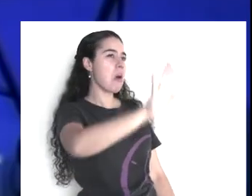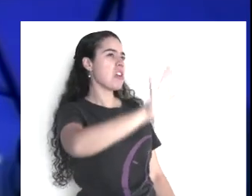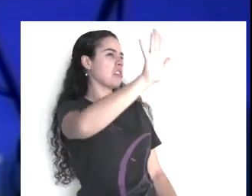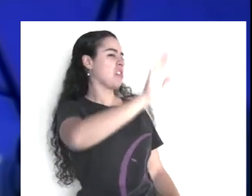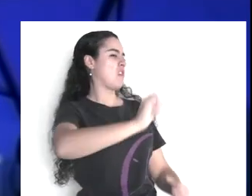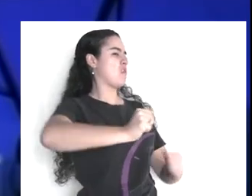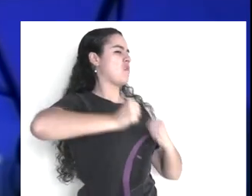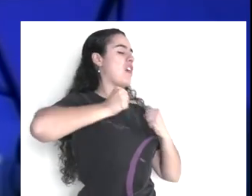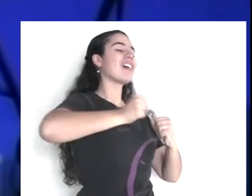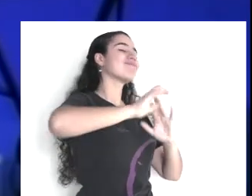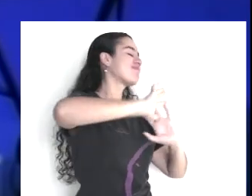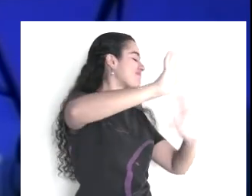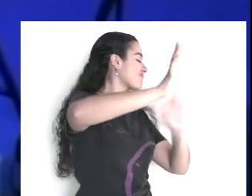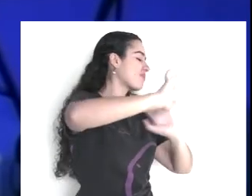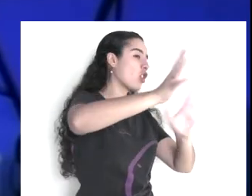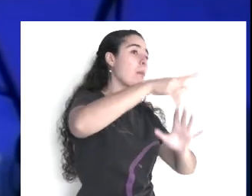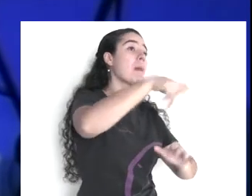no,